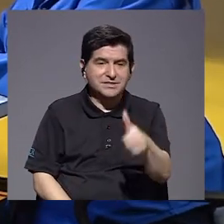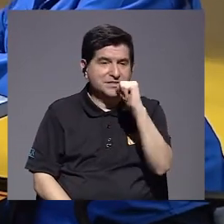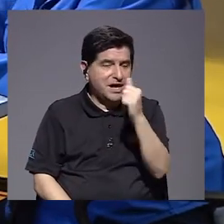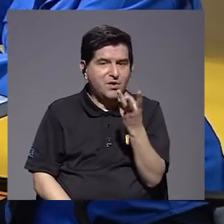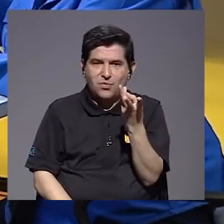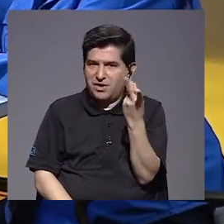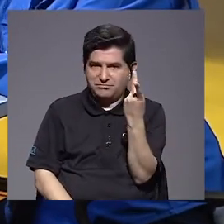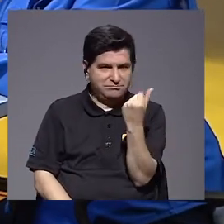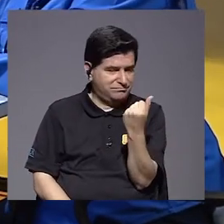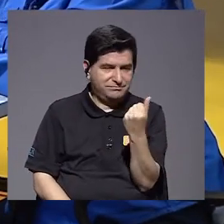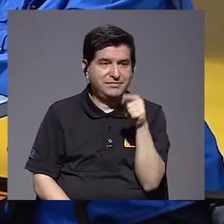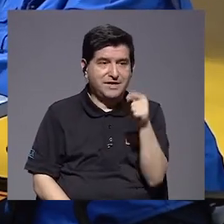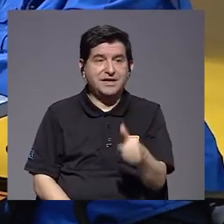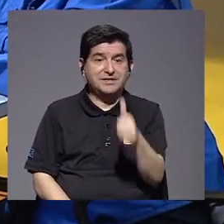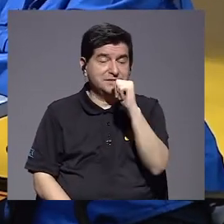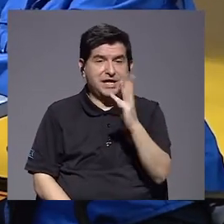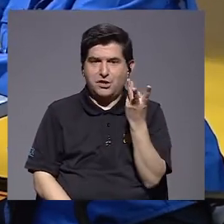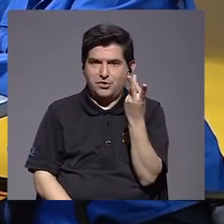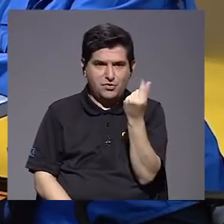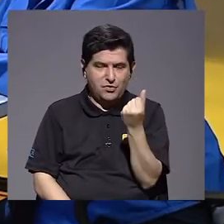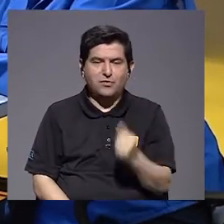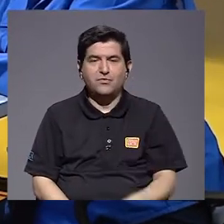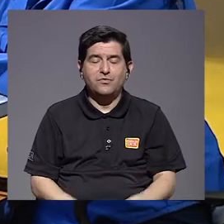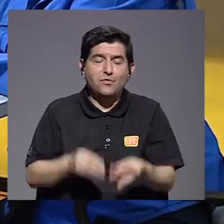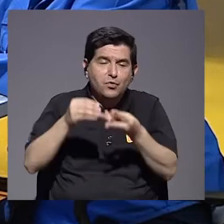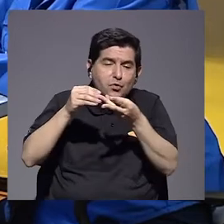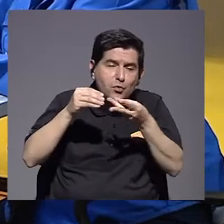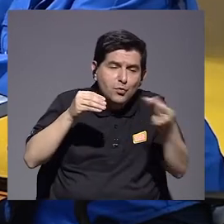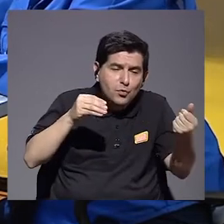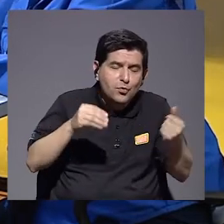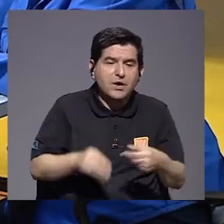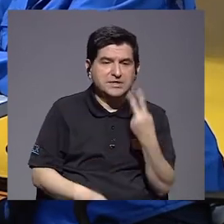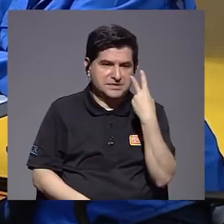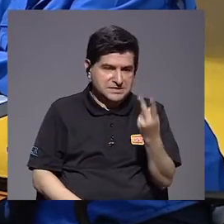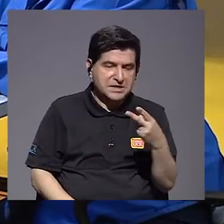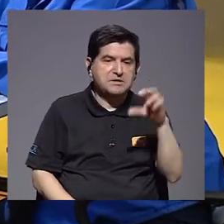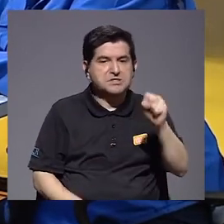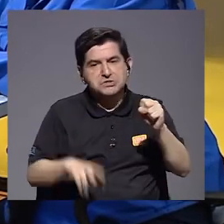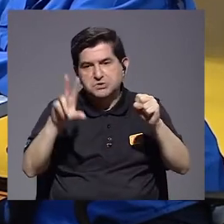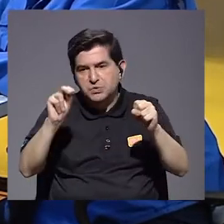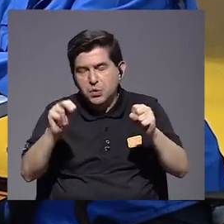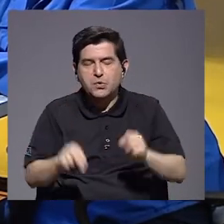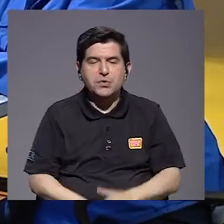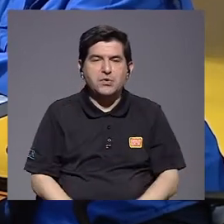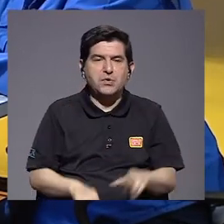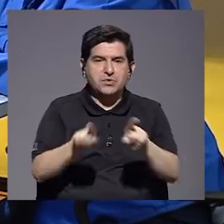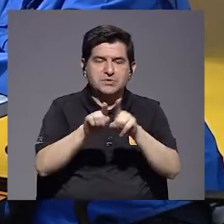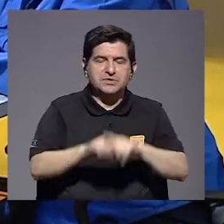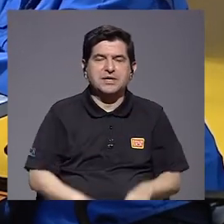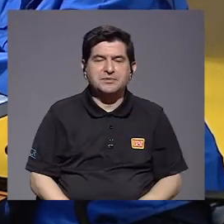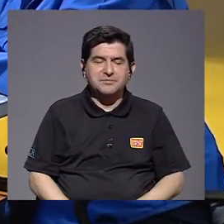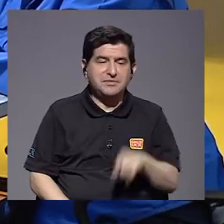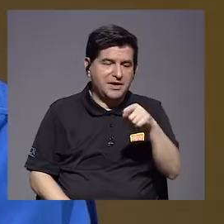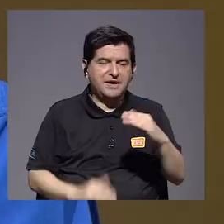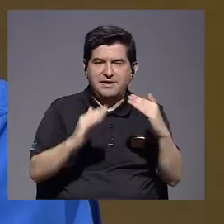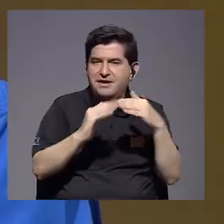contabiliza. Y dentro de esa agua no contabilizada están las fugas, visibles, no visibles, están los asentamientos informales.